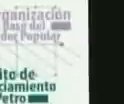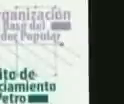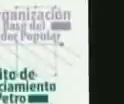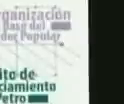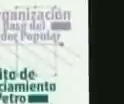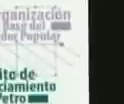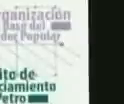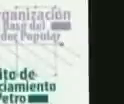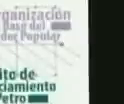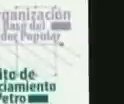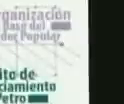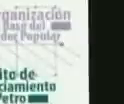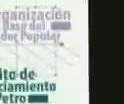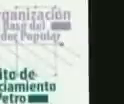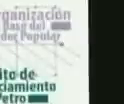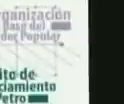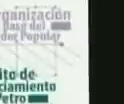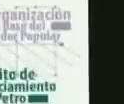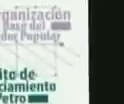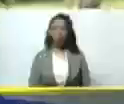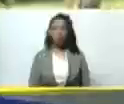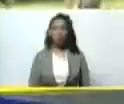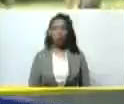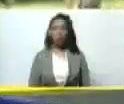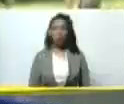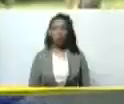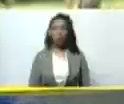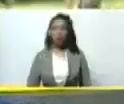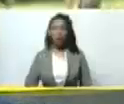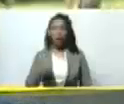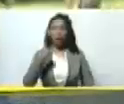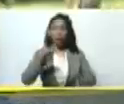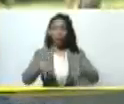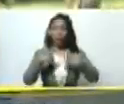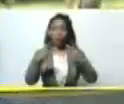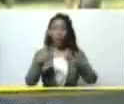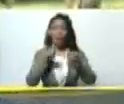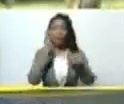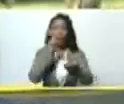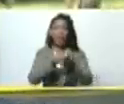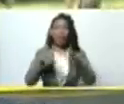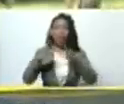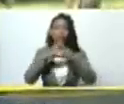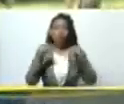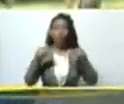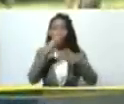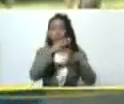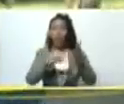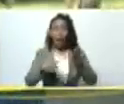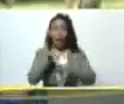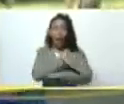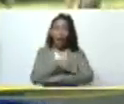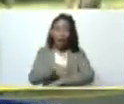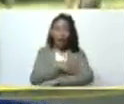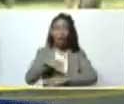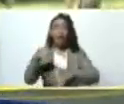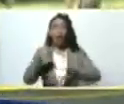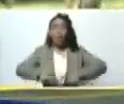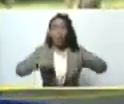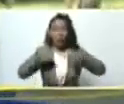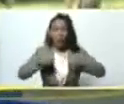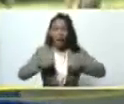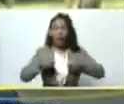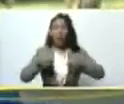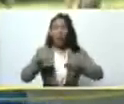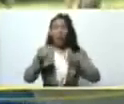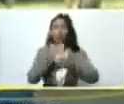bueno ahí vamos innovando para que lleguen todos los productos a las calles a los mercados a los abastos a los